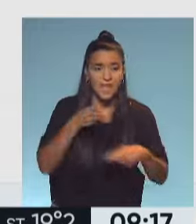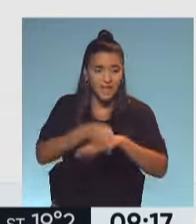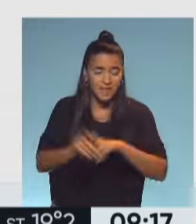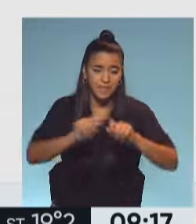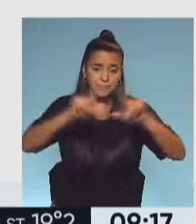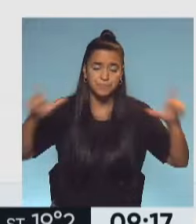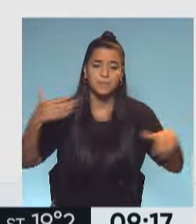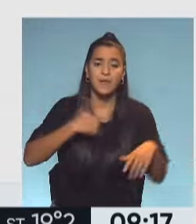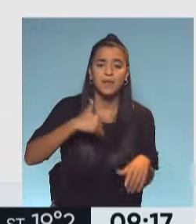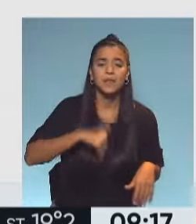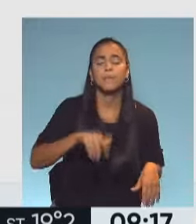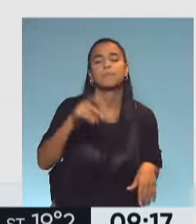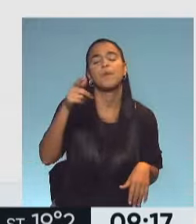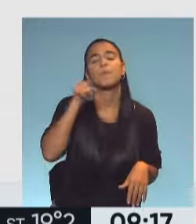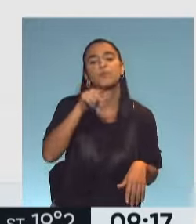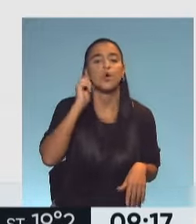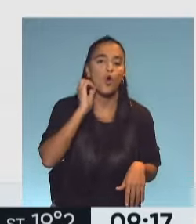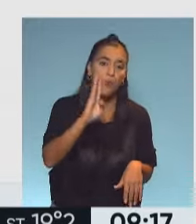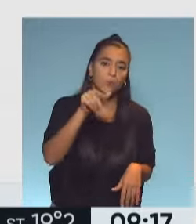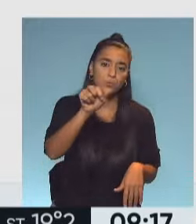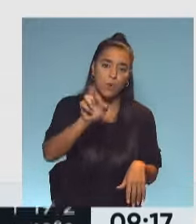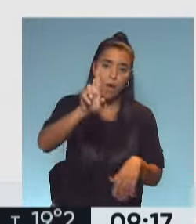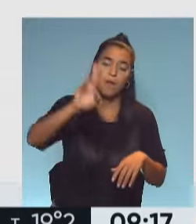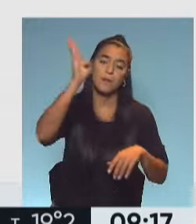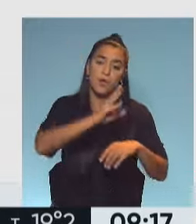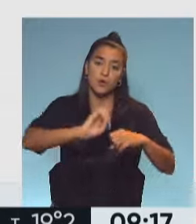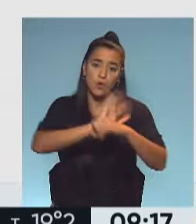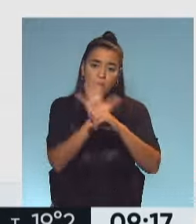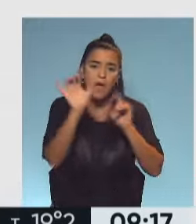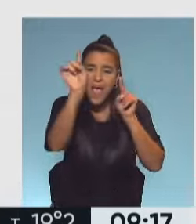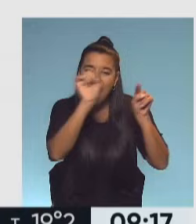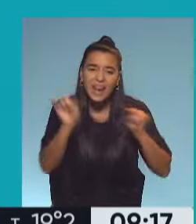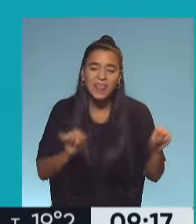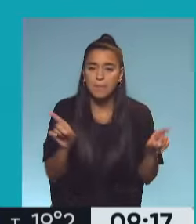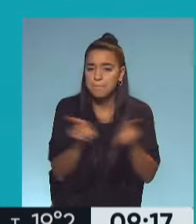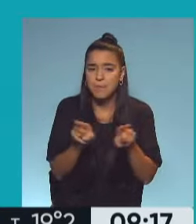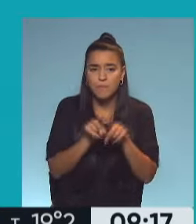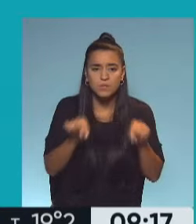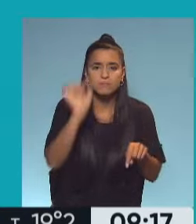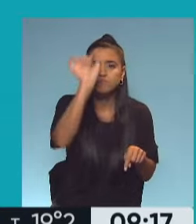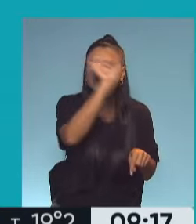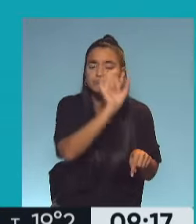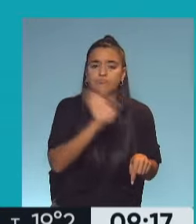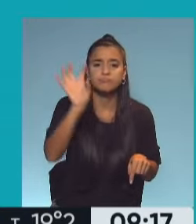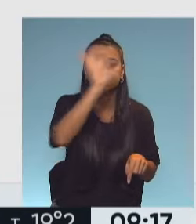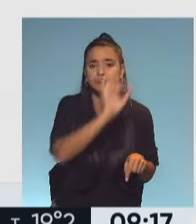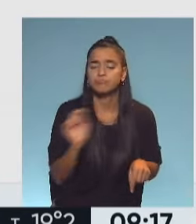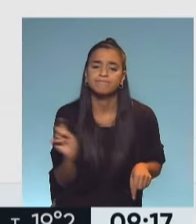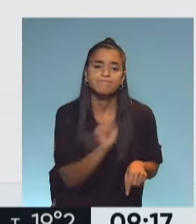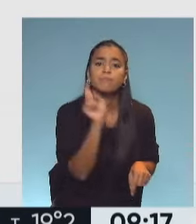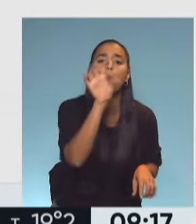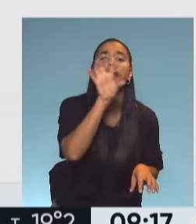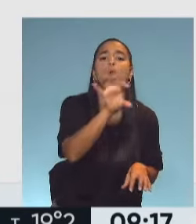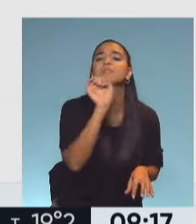en argentina.gov.ar barra coronavirus y vas eligiendo ahí como lo vemos en pantalla con el mouse qué